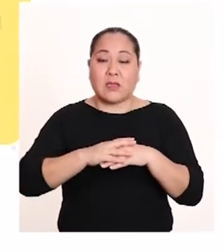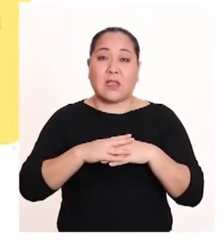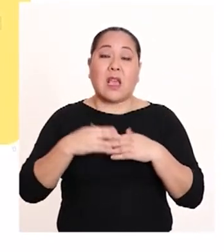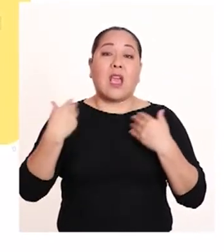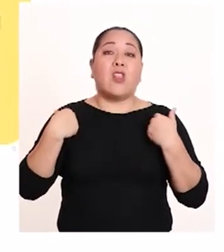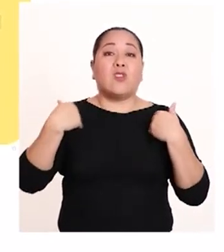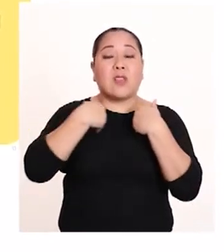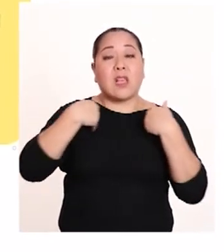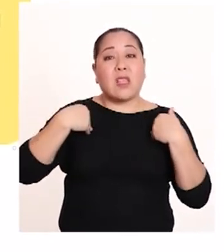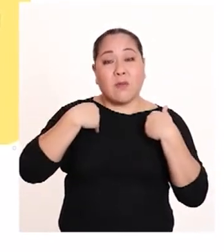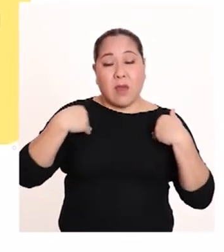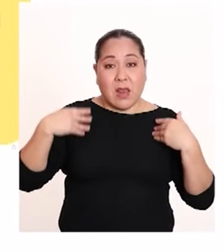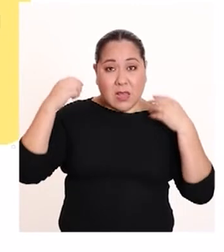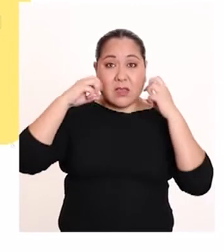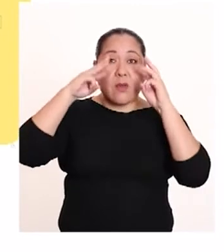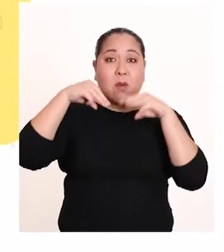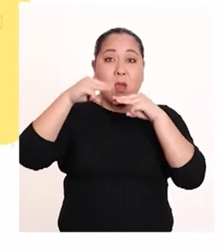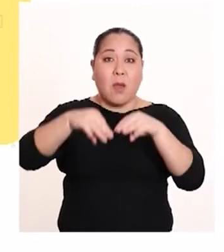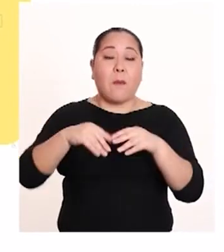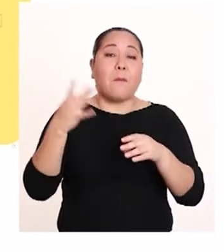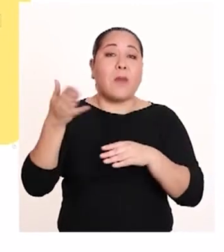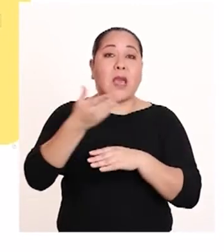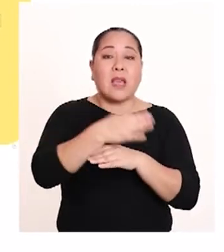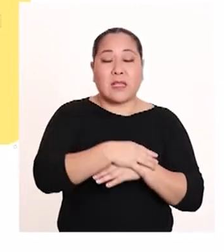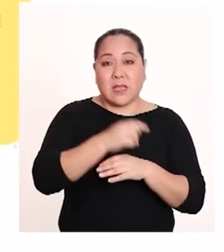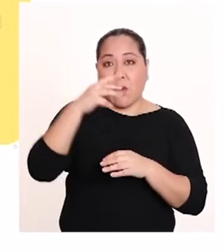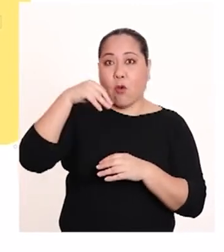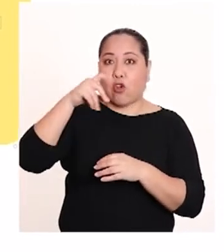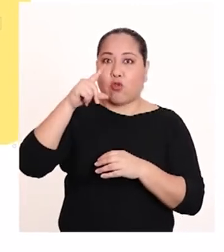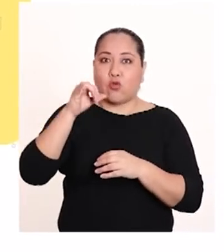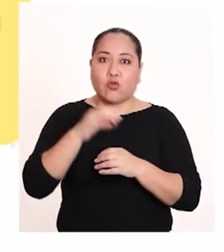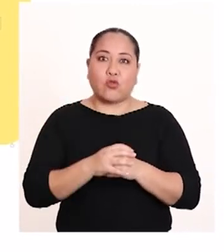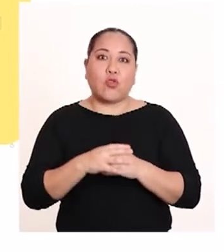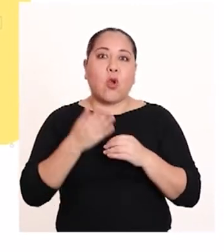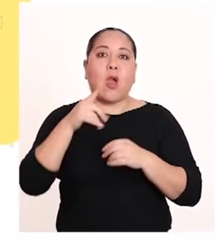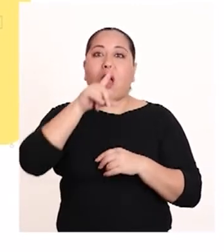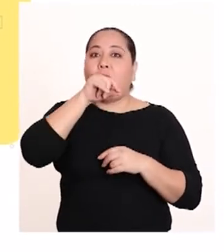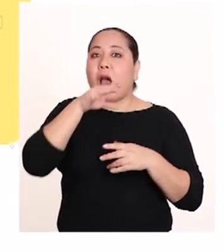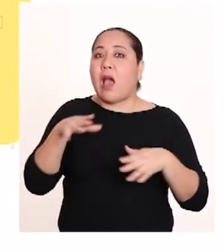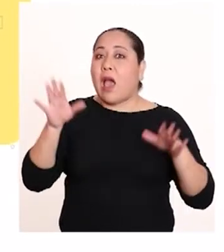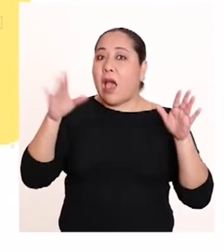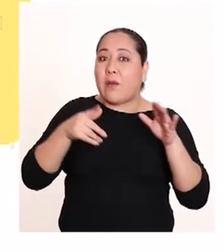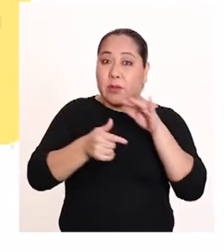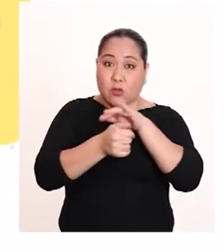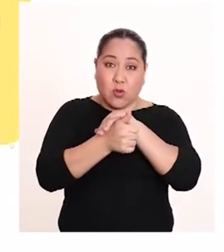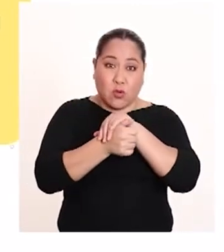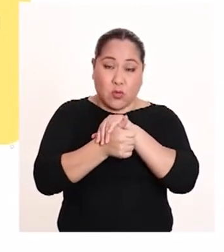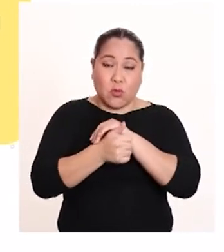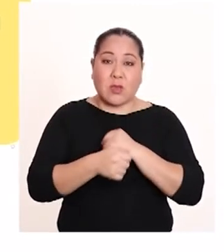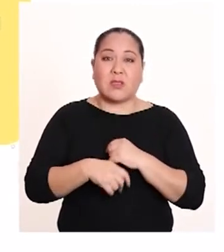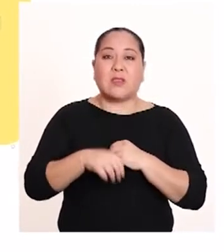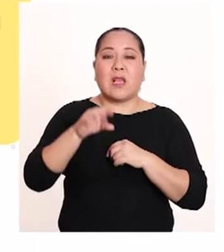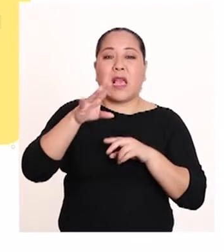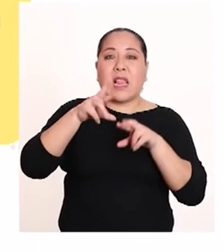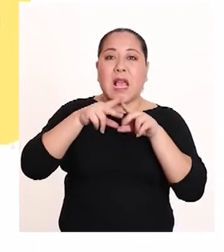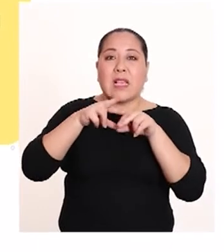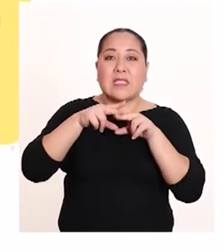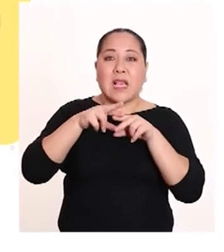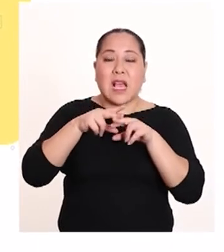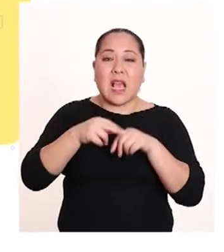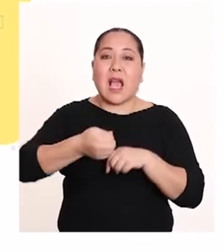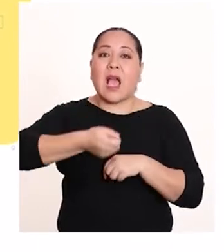en la fauna marina, como peces, moluscos, aves, tortugas, etc. En la sal,